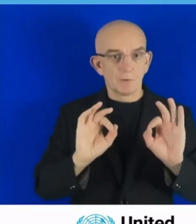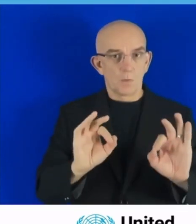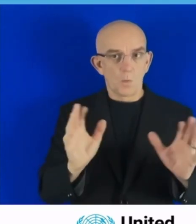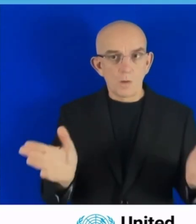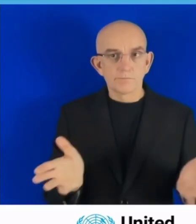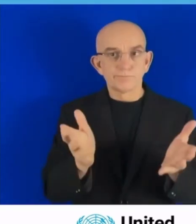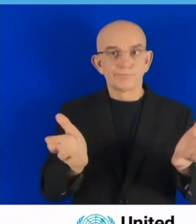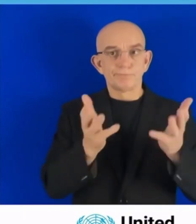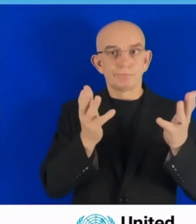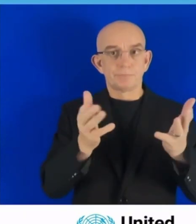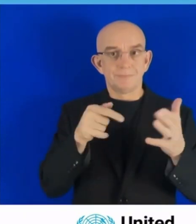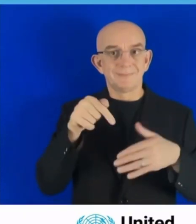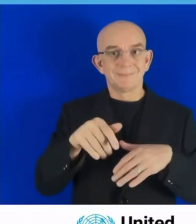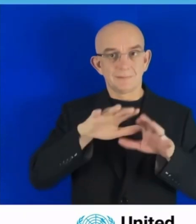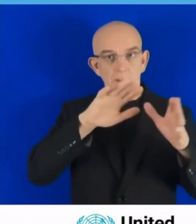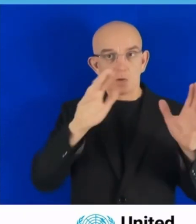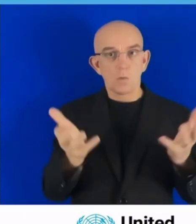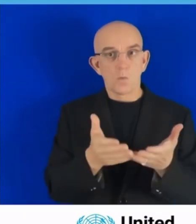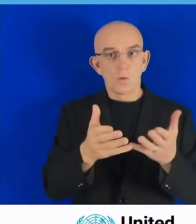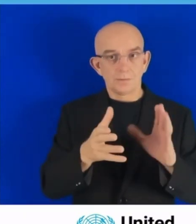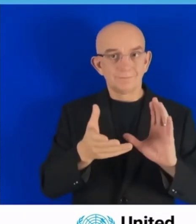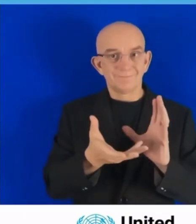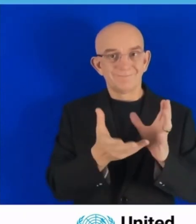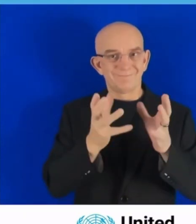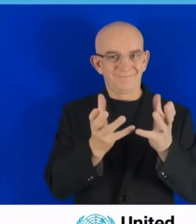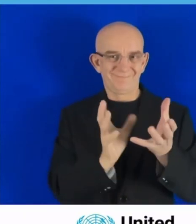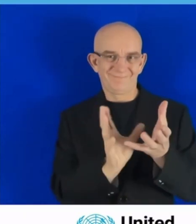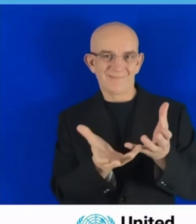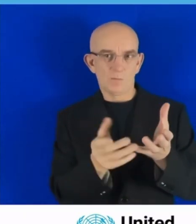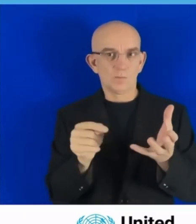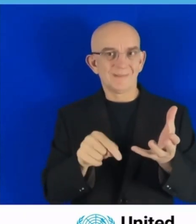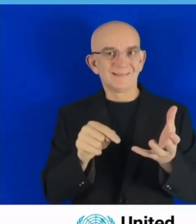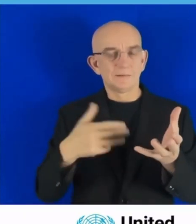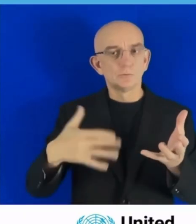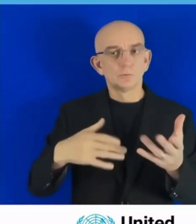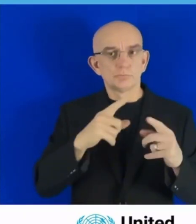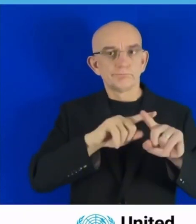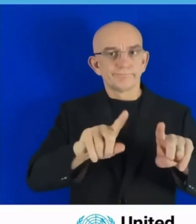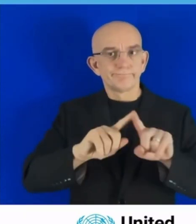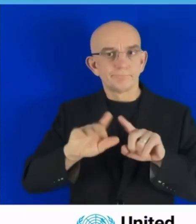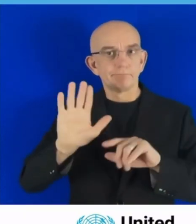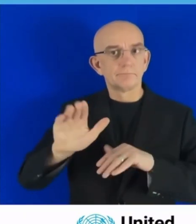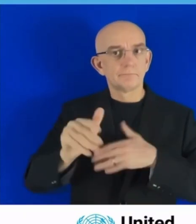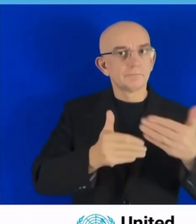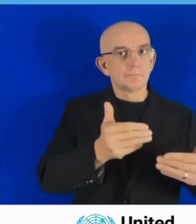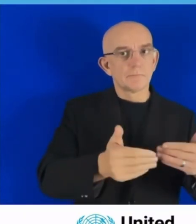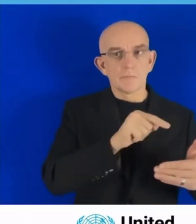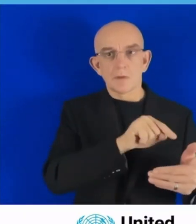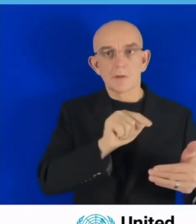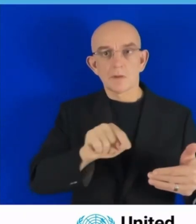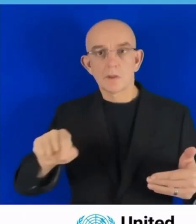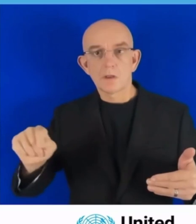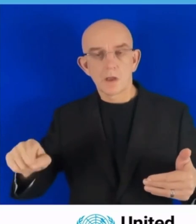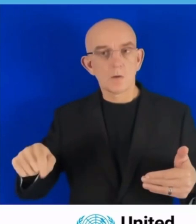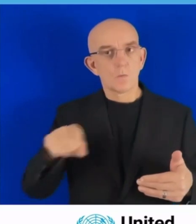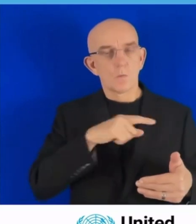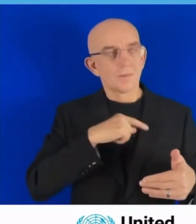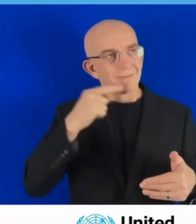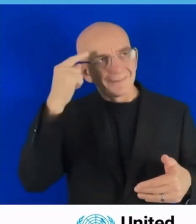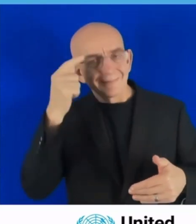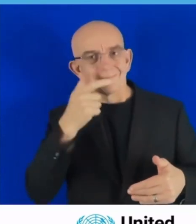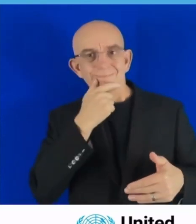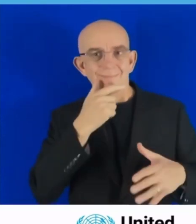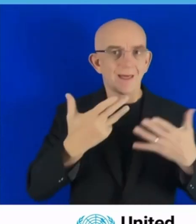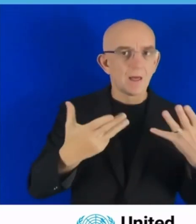innovadoras, flexibles, con adecuada financiación para acompañar la triple transición verde digital energética con un marcado